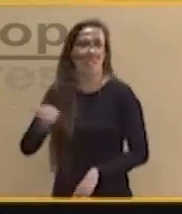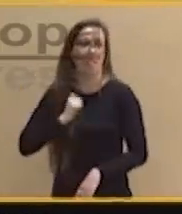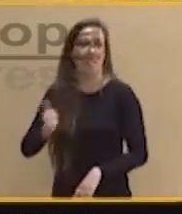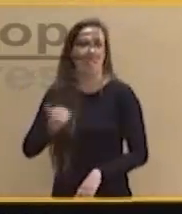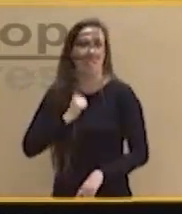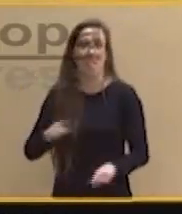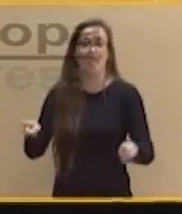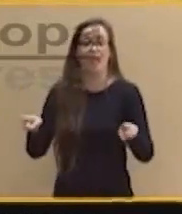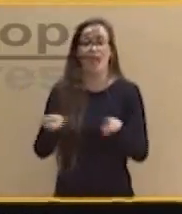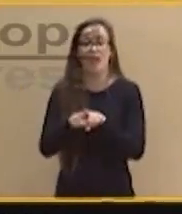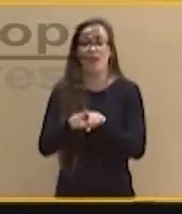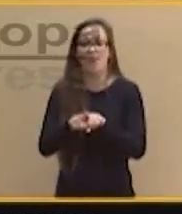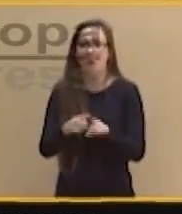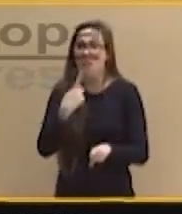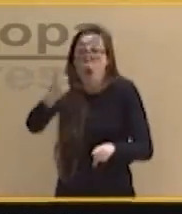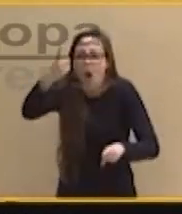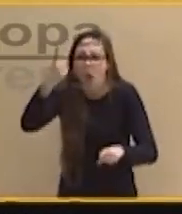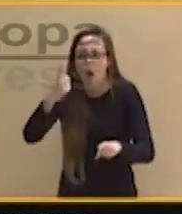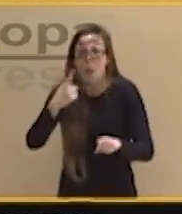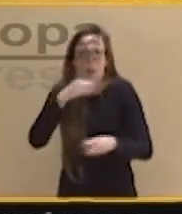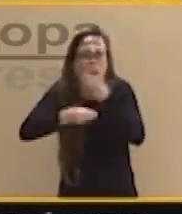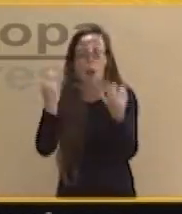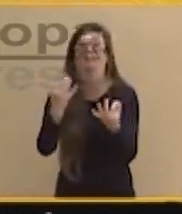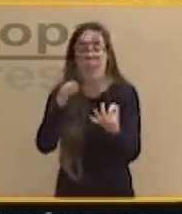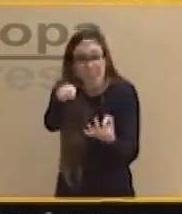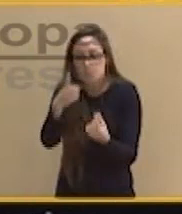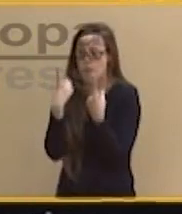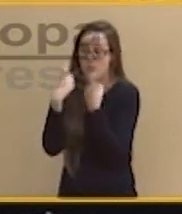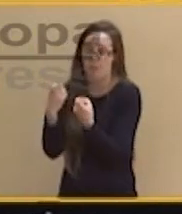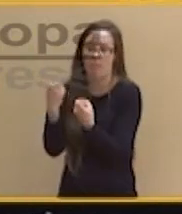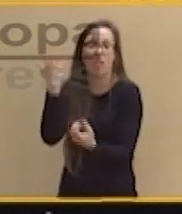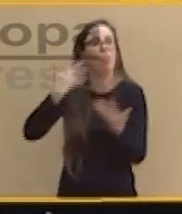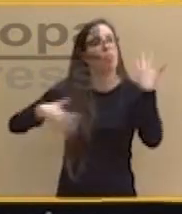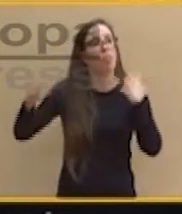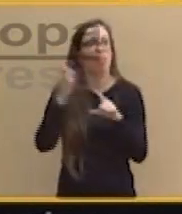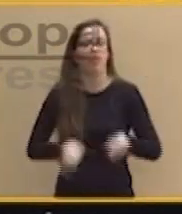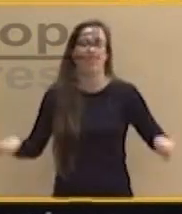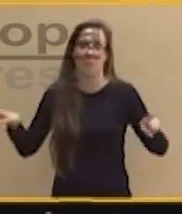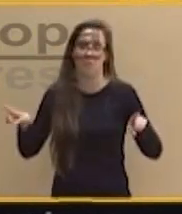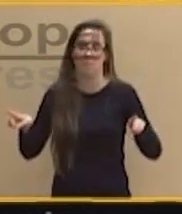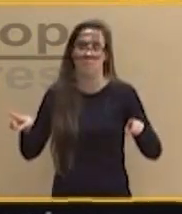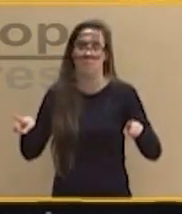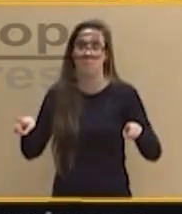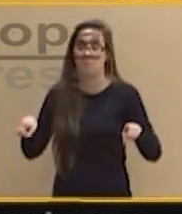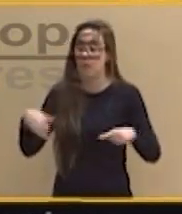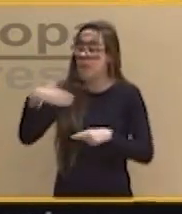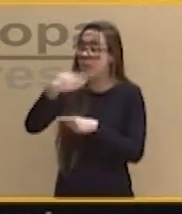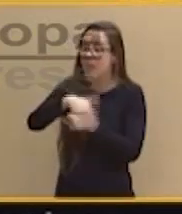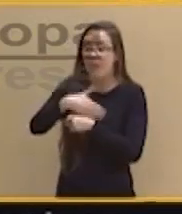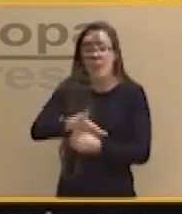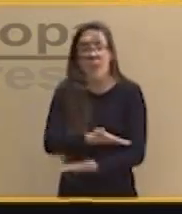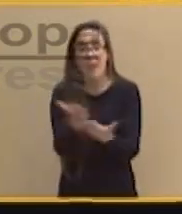gritar penalti. Eso es lo que necesitaban. Cualquier excusa. En la calle no se convocan las elecciones.